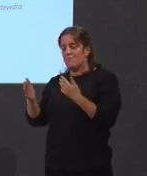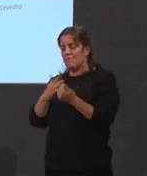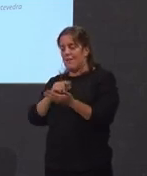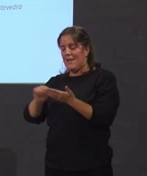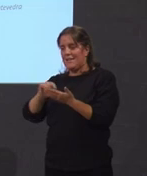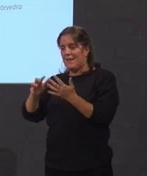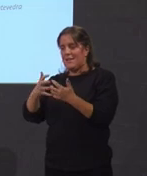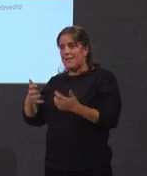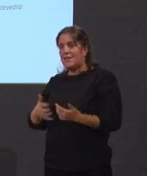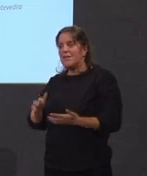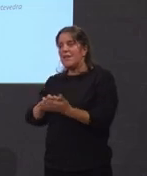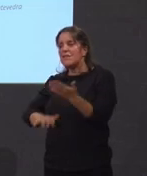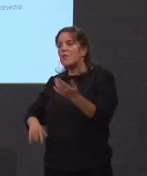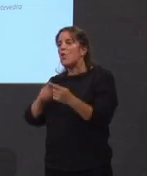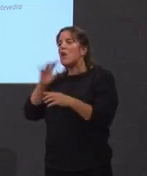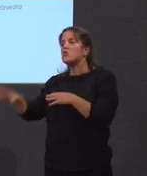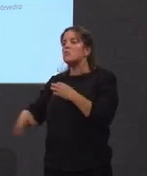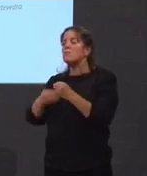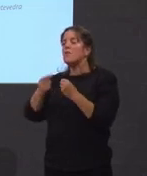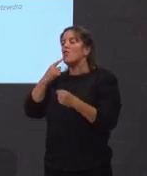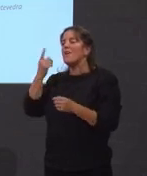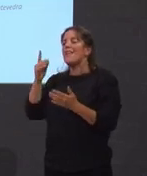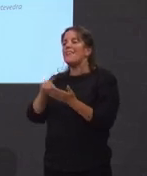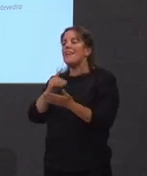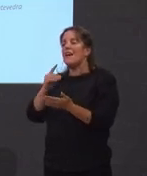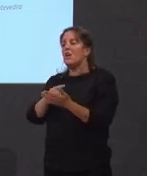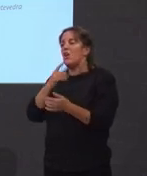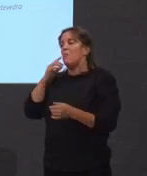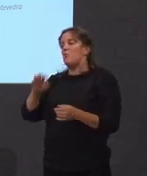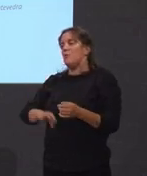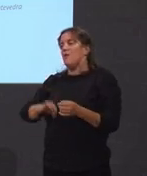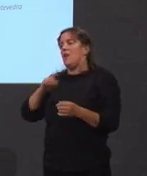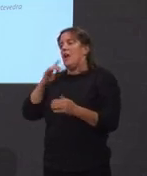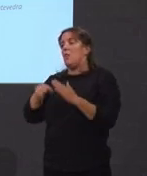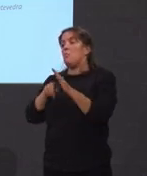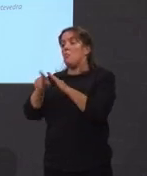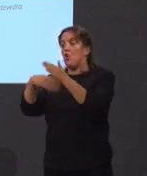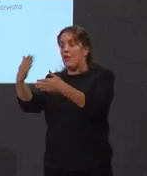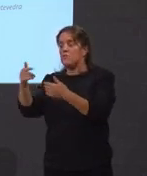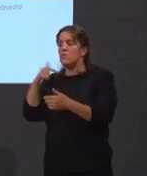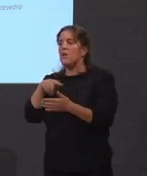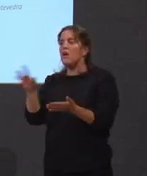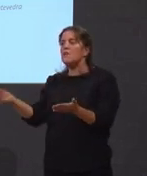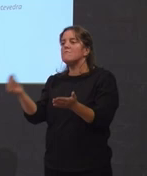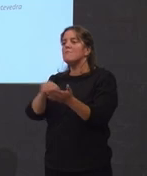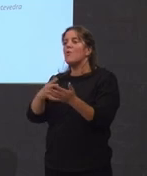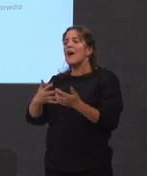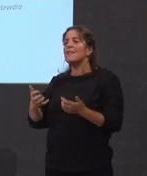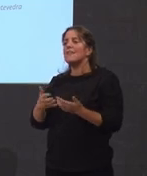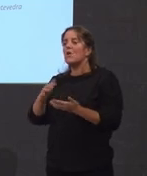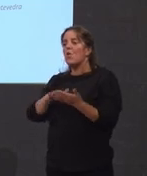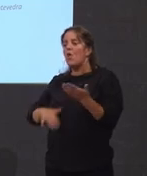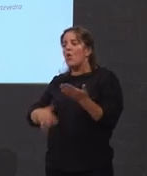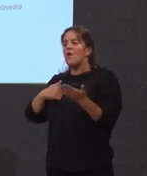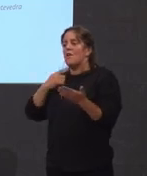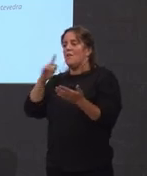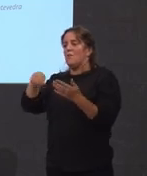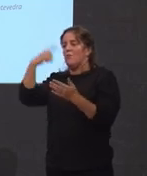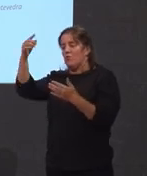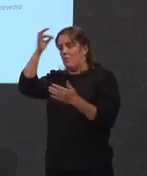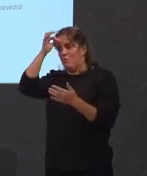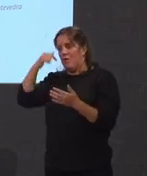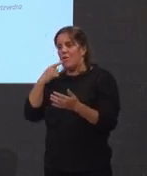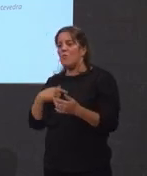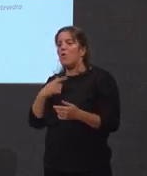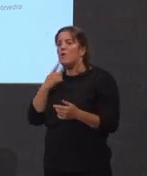suplemento o Tavo Arredonda que se publica no diario de Pontevedra no Progreso e que me vou a permitir o placer